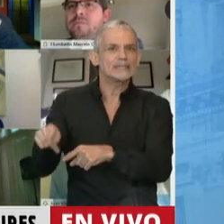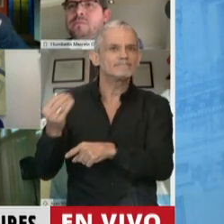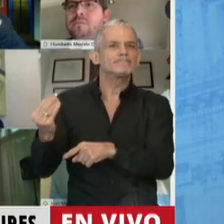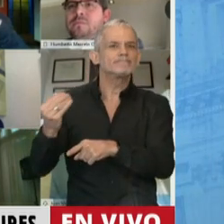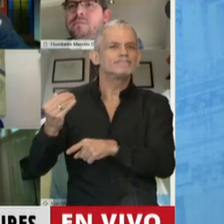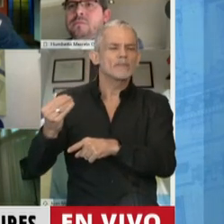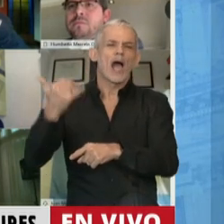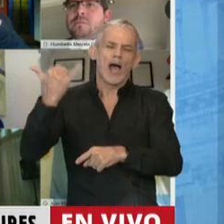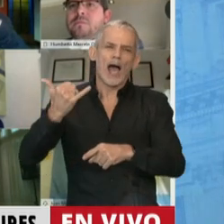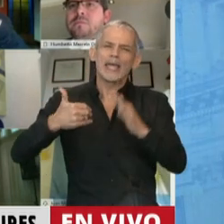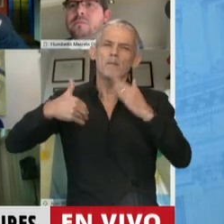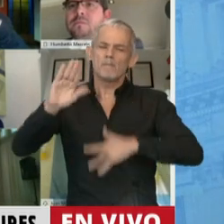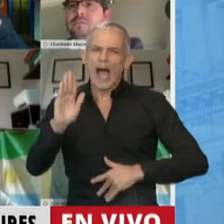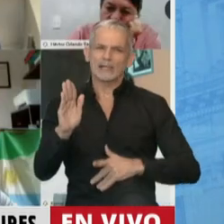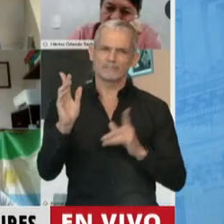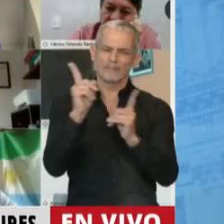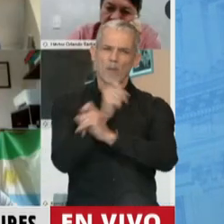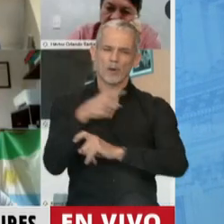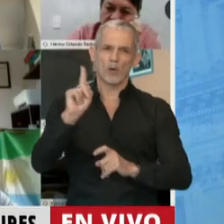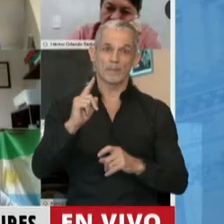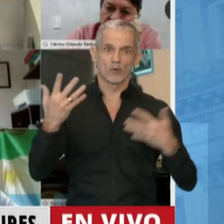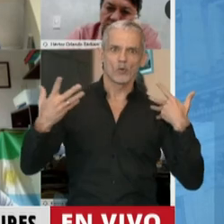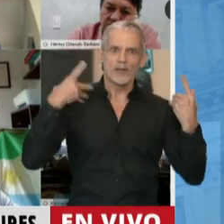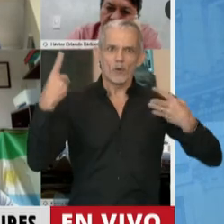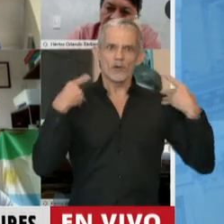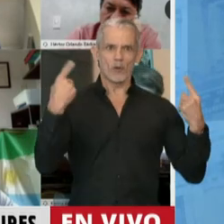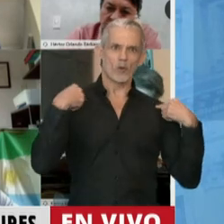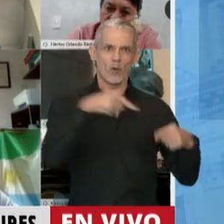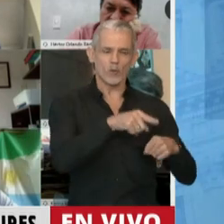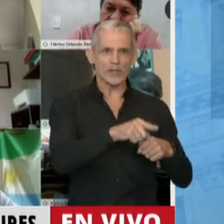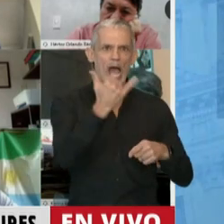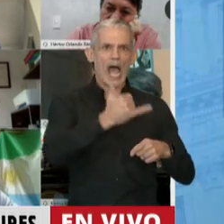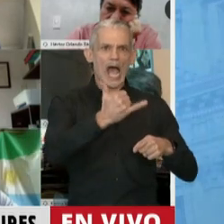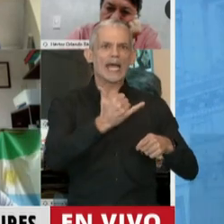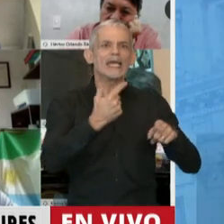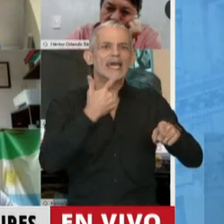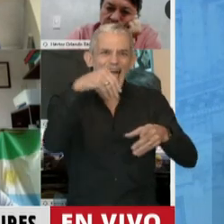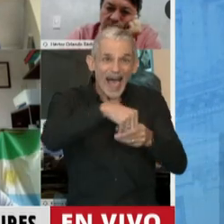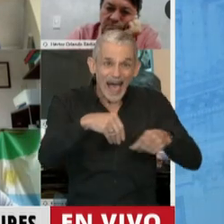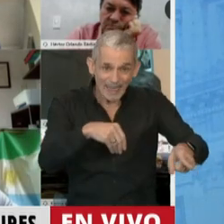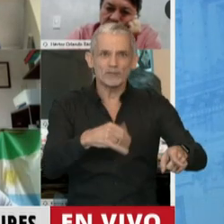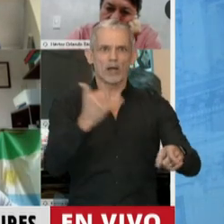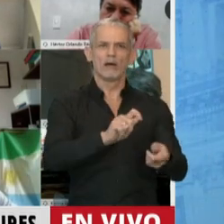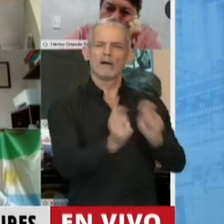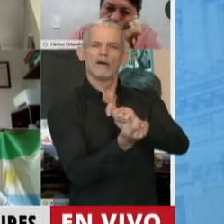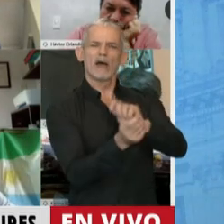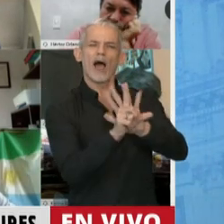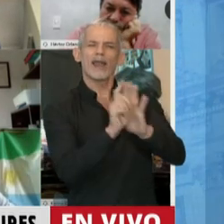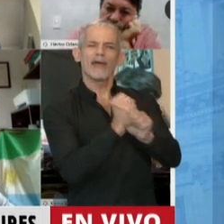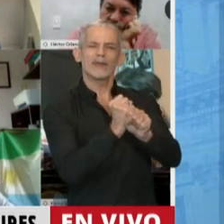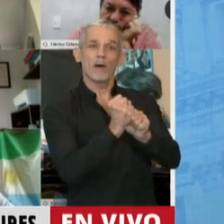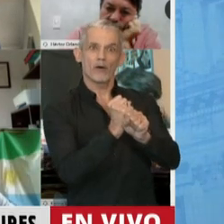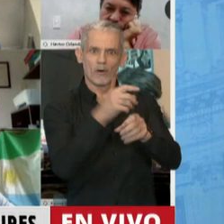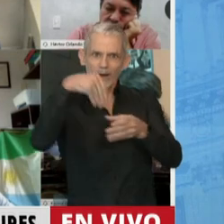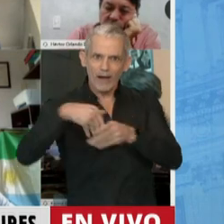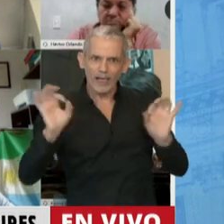se agudizan estas medidas y las patronales están aprovechando para desenvolver una verdadera reforma laboral sin necesidad